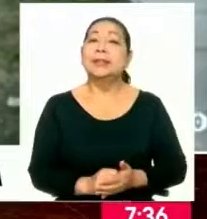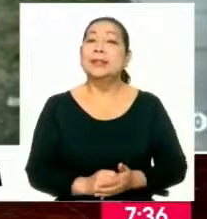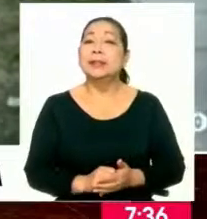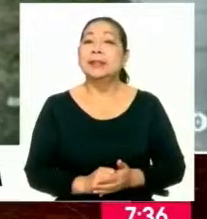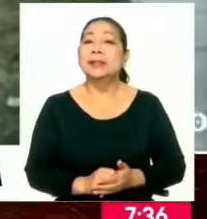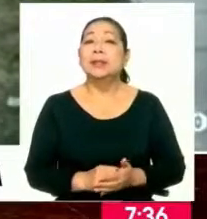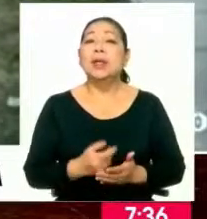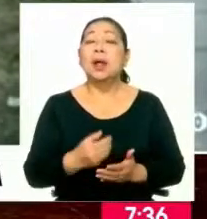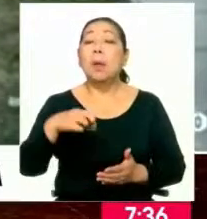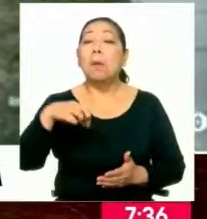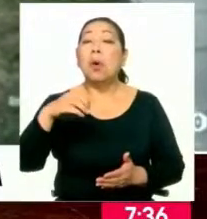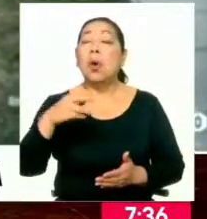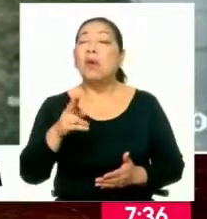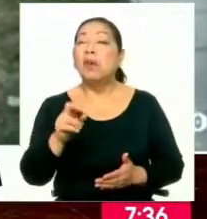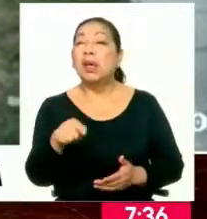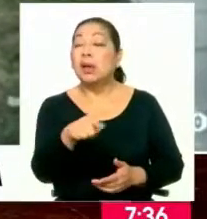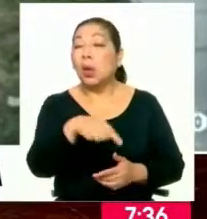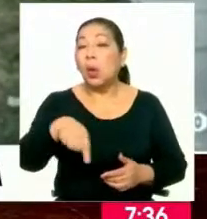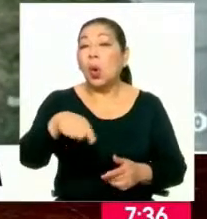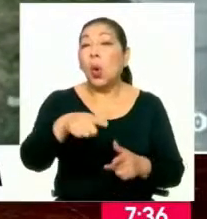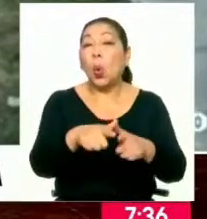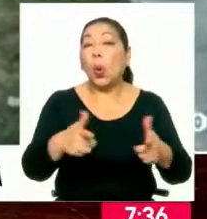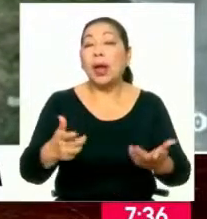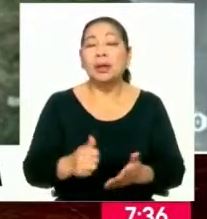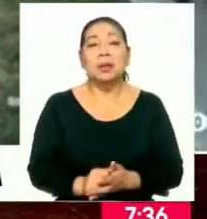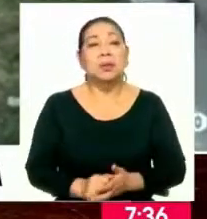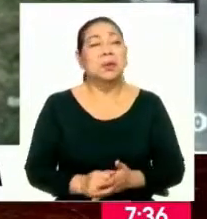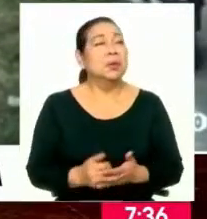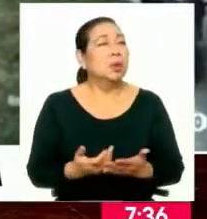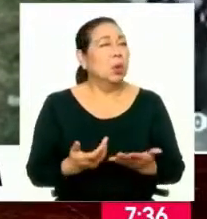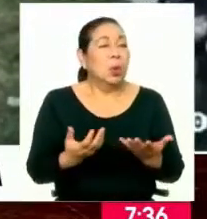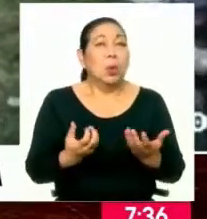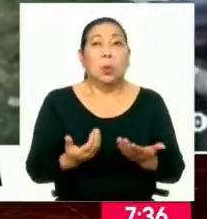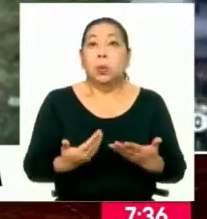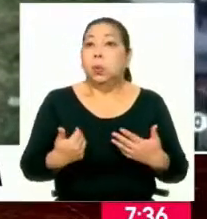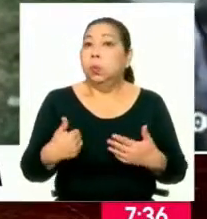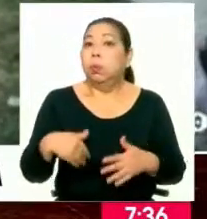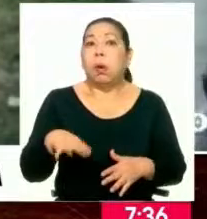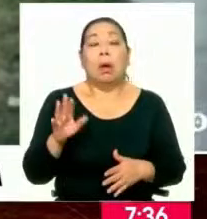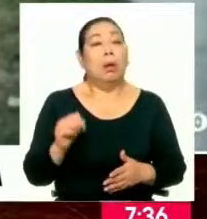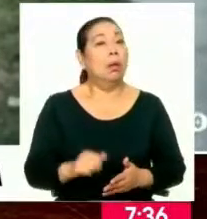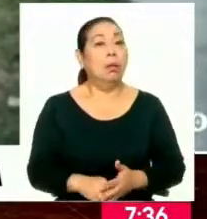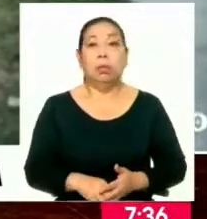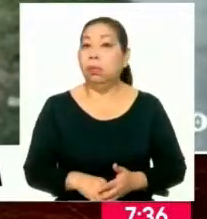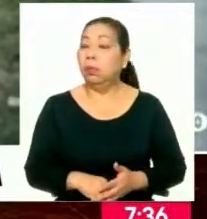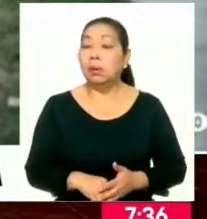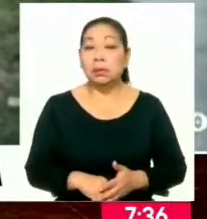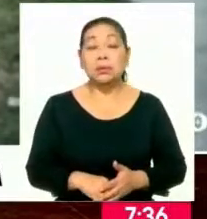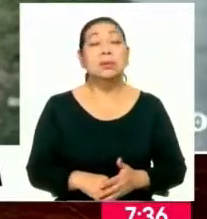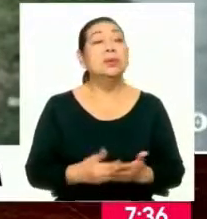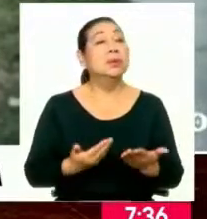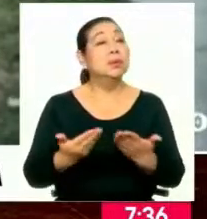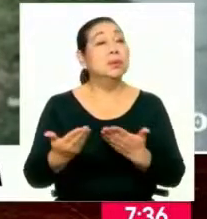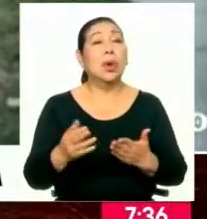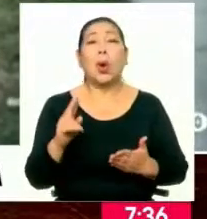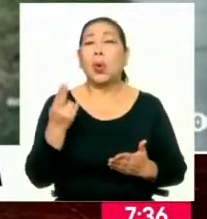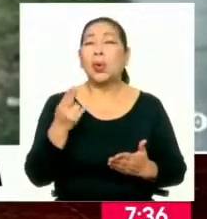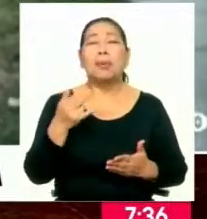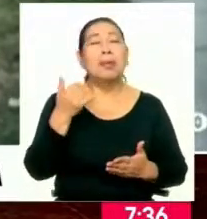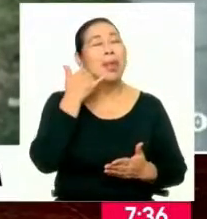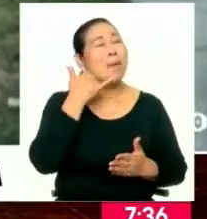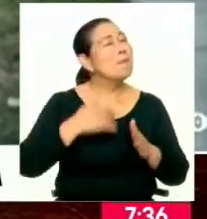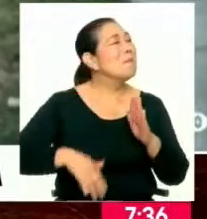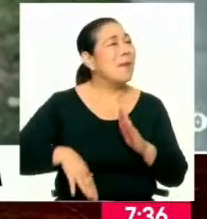el Porvenir en Trujillo? Bueno, hay un fenómeno nacional que está relacionado con el robo de